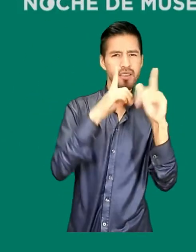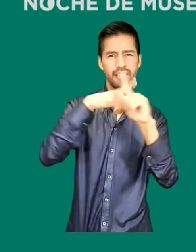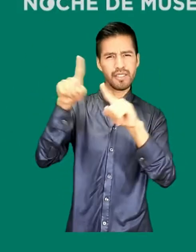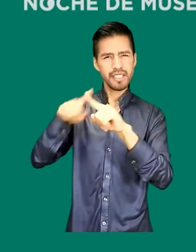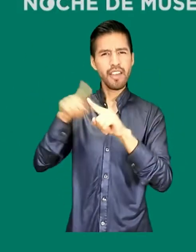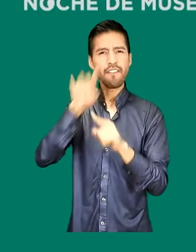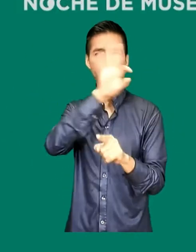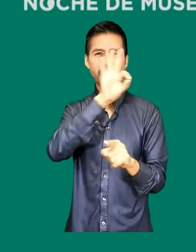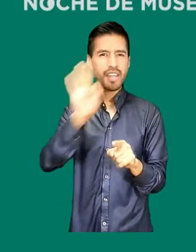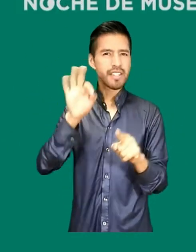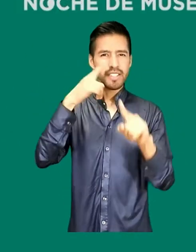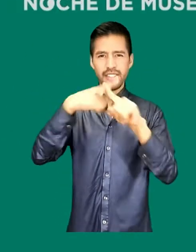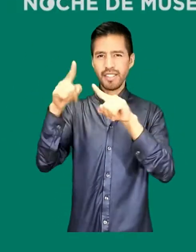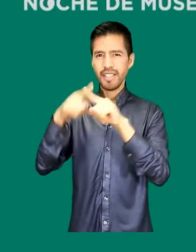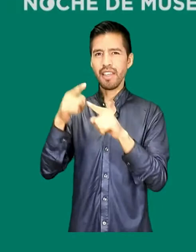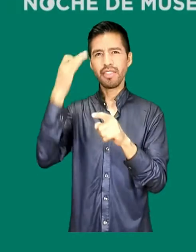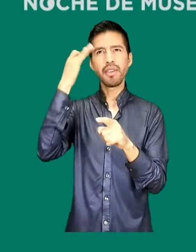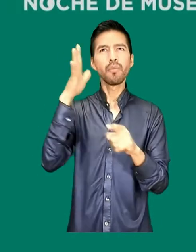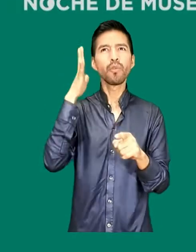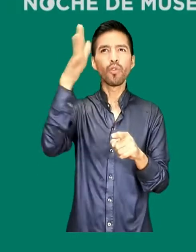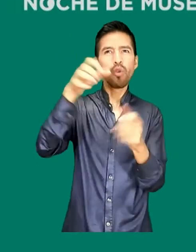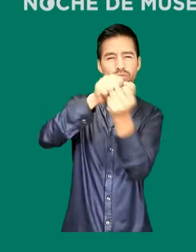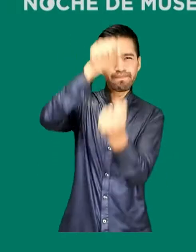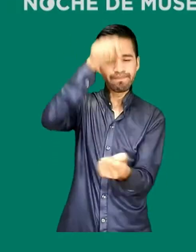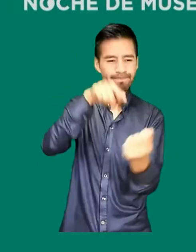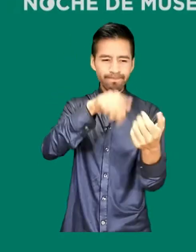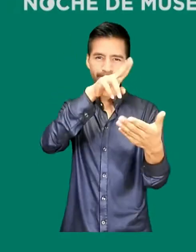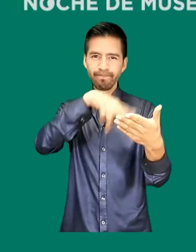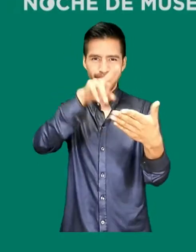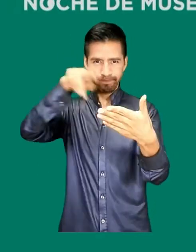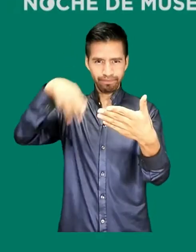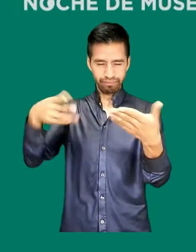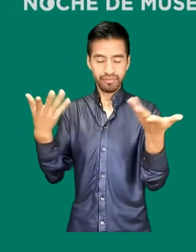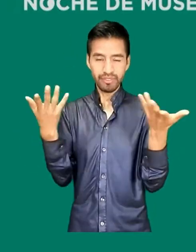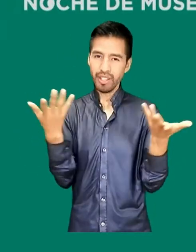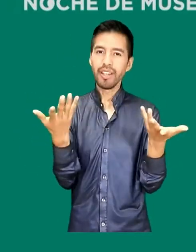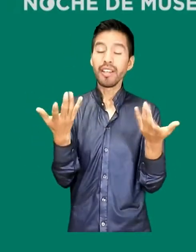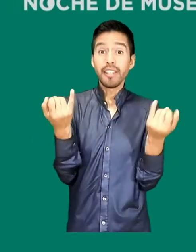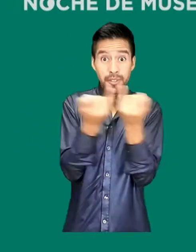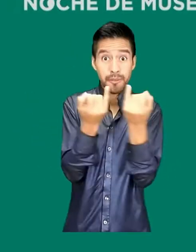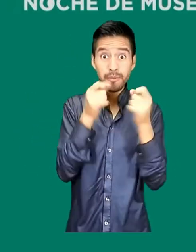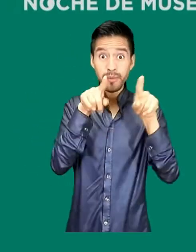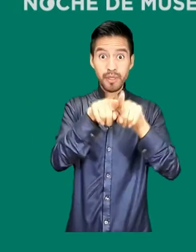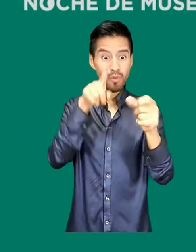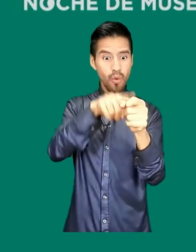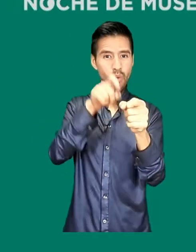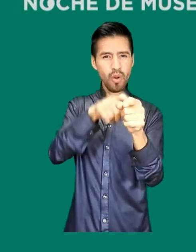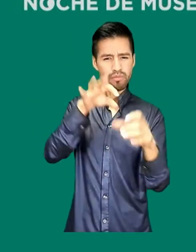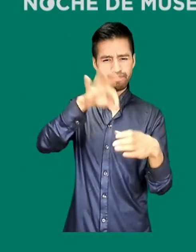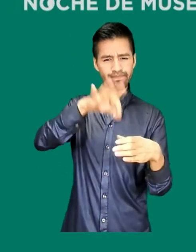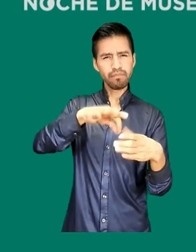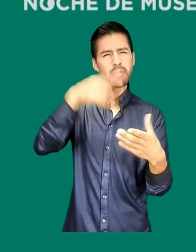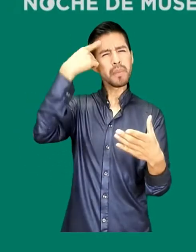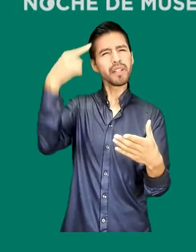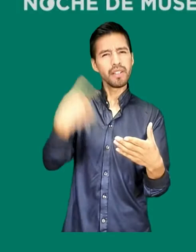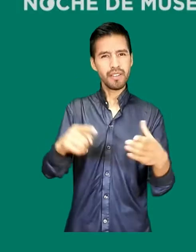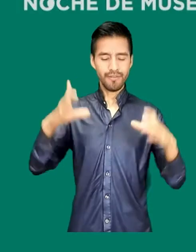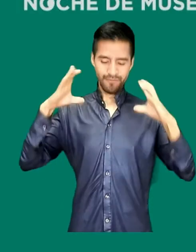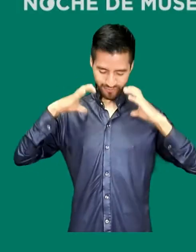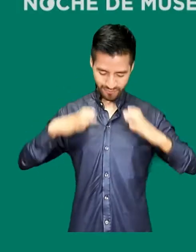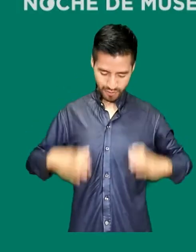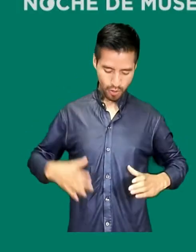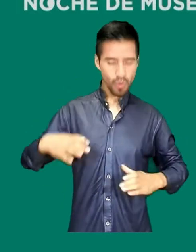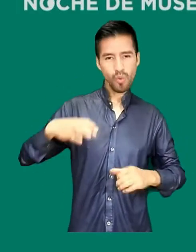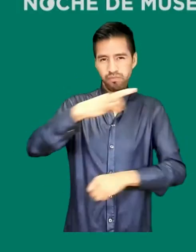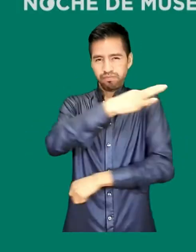fechas y el augurio de los tiempos venideros. A su vez, utilizaban los pigmentos para la decoración corporal. Son